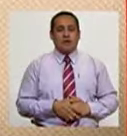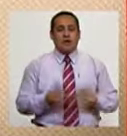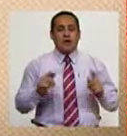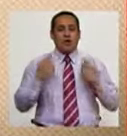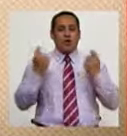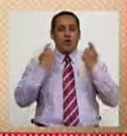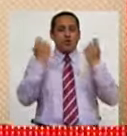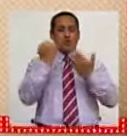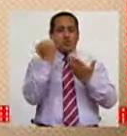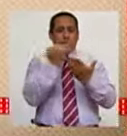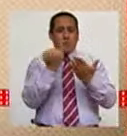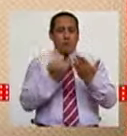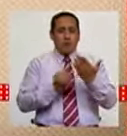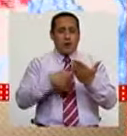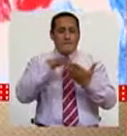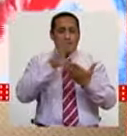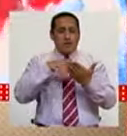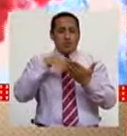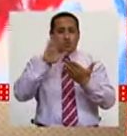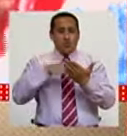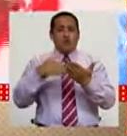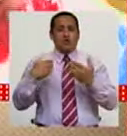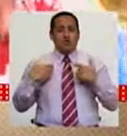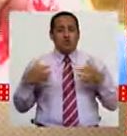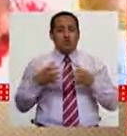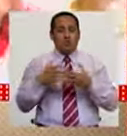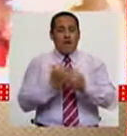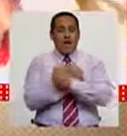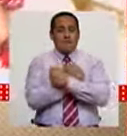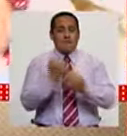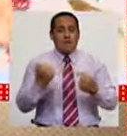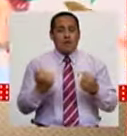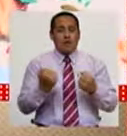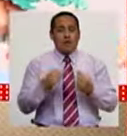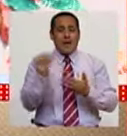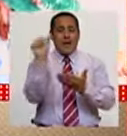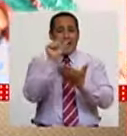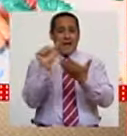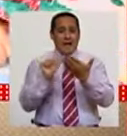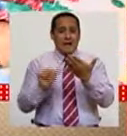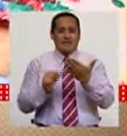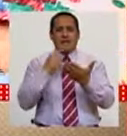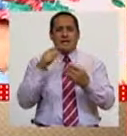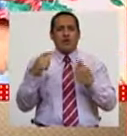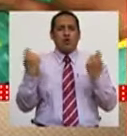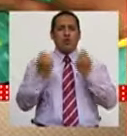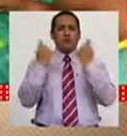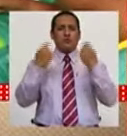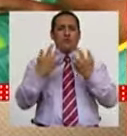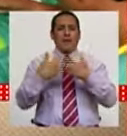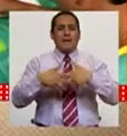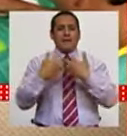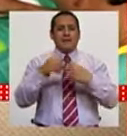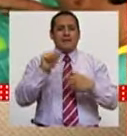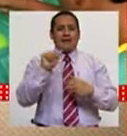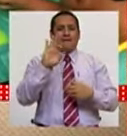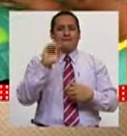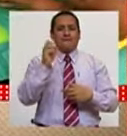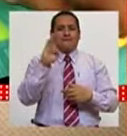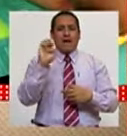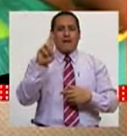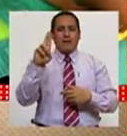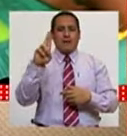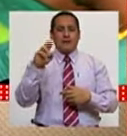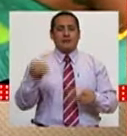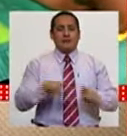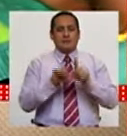El concurso de dibujo y pintura Nosotros también amamos el arte es un concurso que está organizado por la empresa Faber-Castell, dirigido